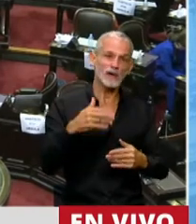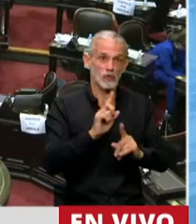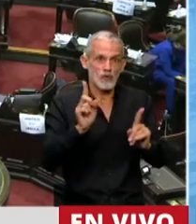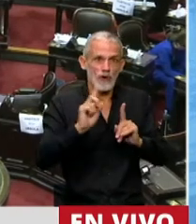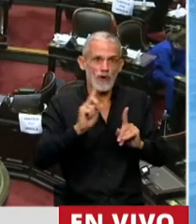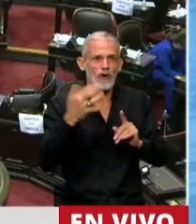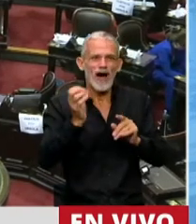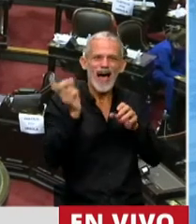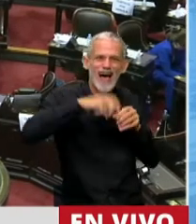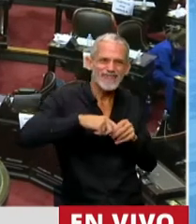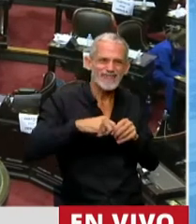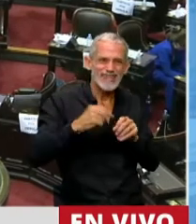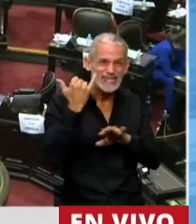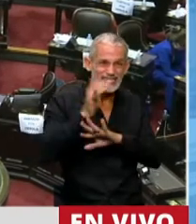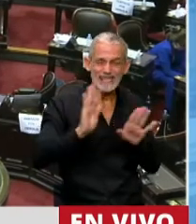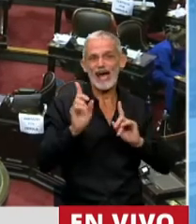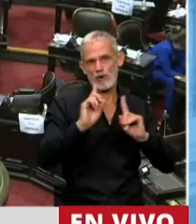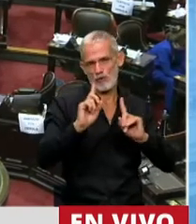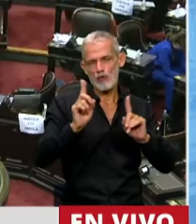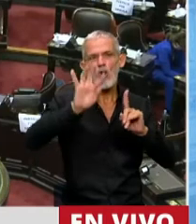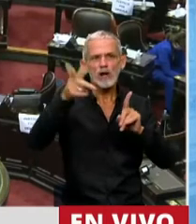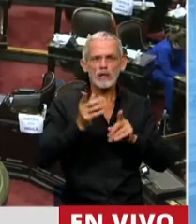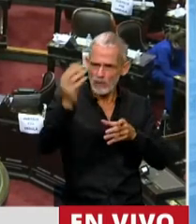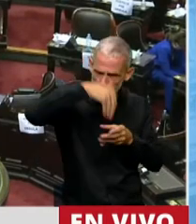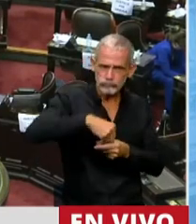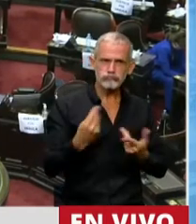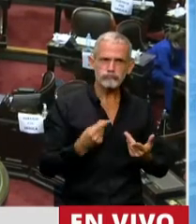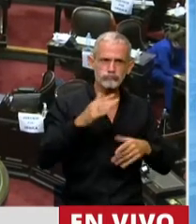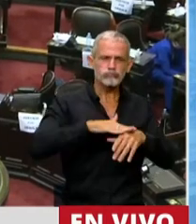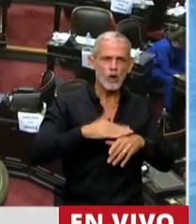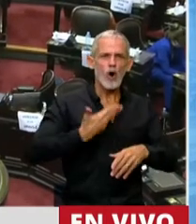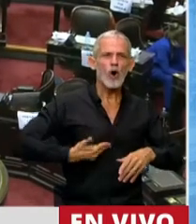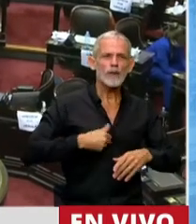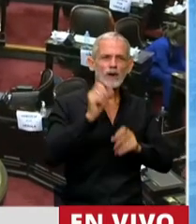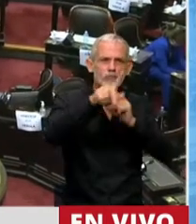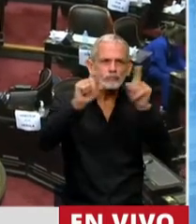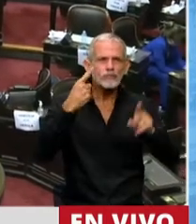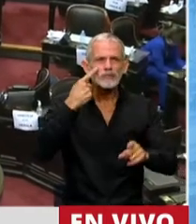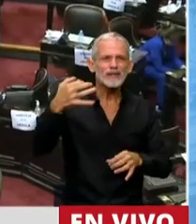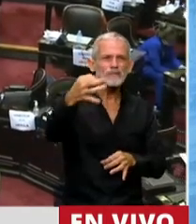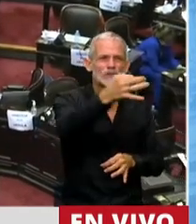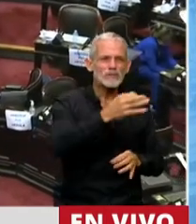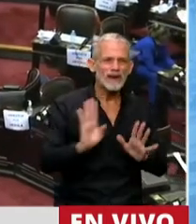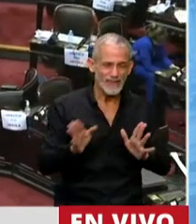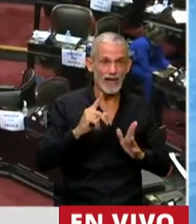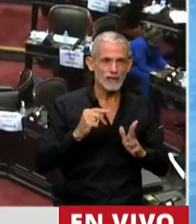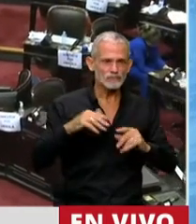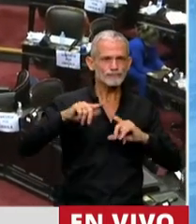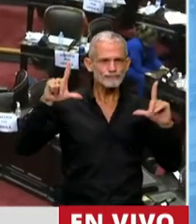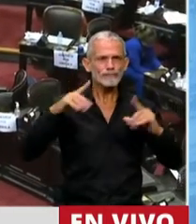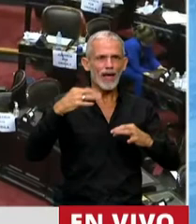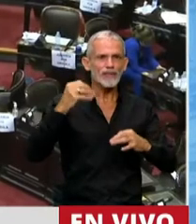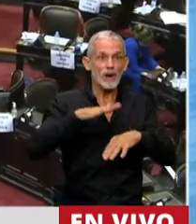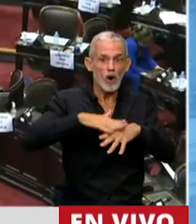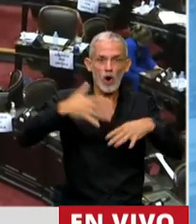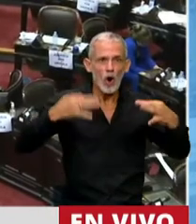a adherir a este proyecto, sino también involucrando a los gobiernos locales que sean protagonistas para